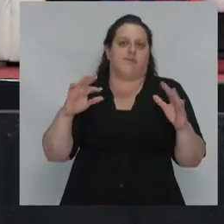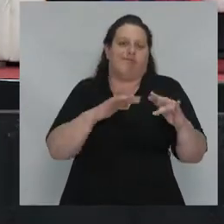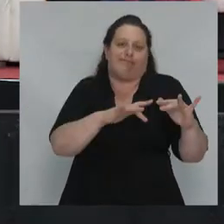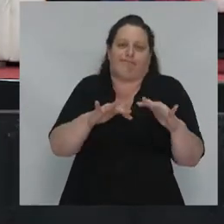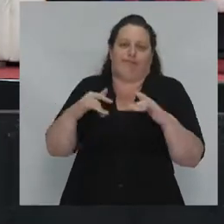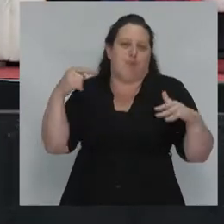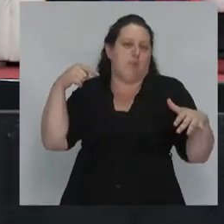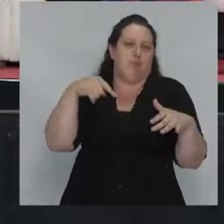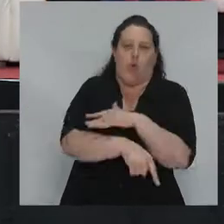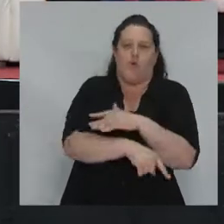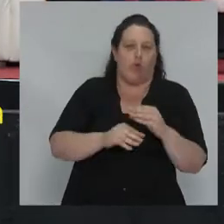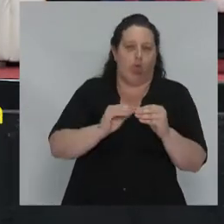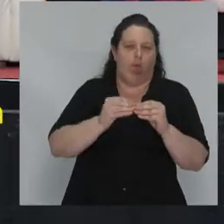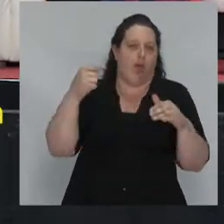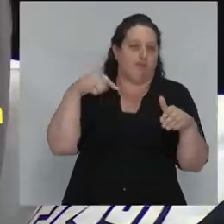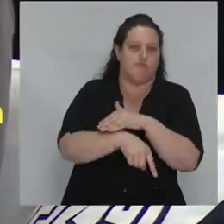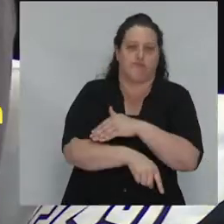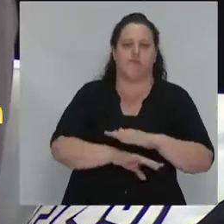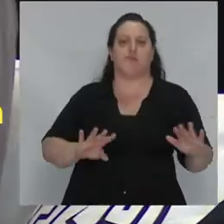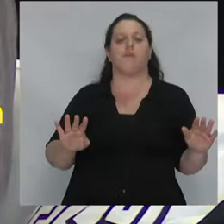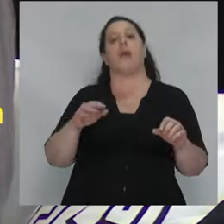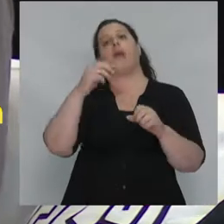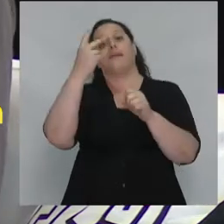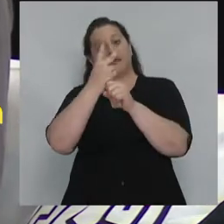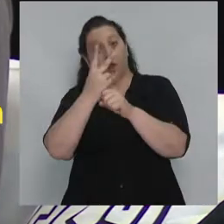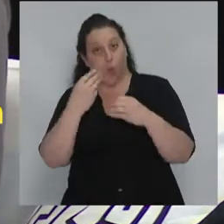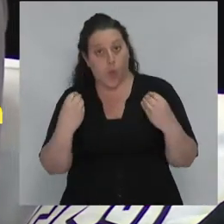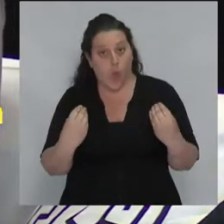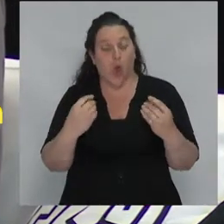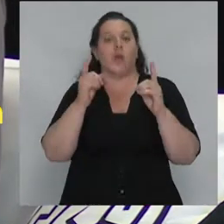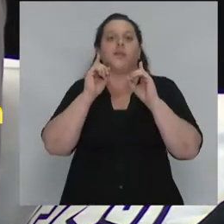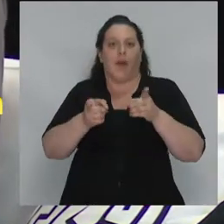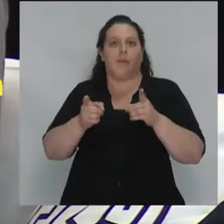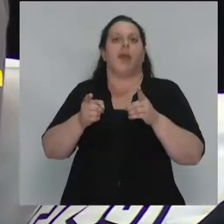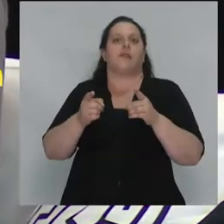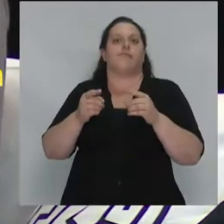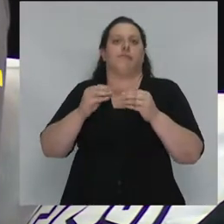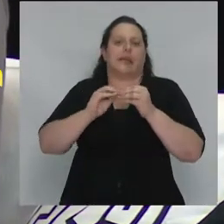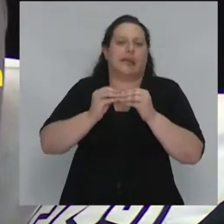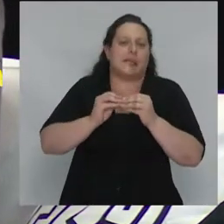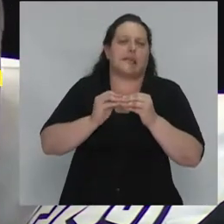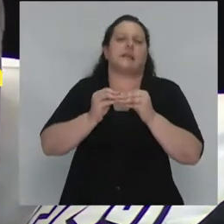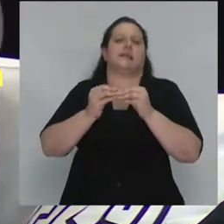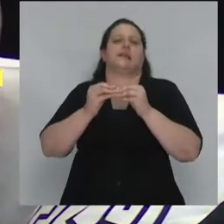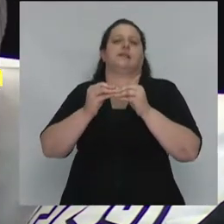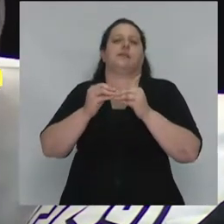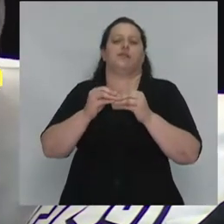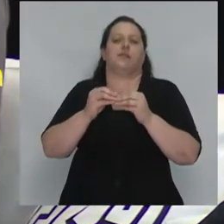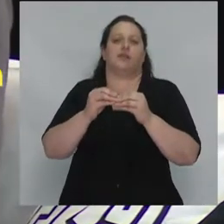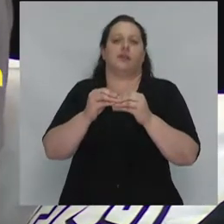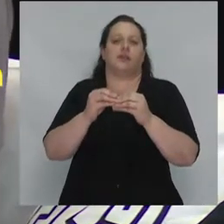representa también una crisis fundamental de la regionalización